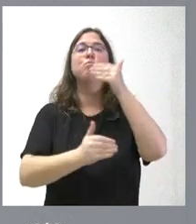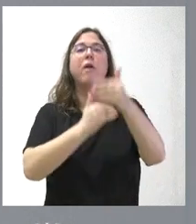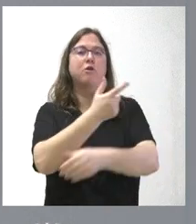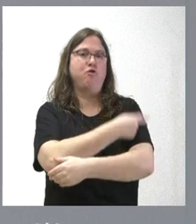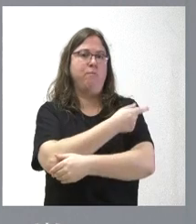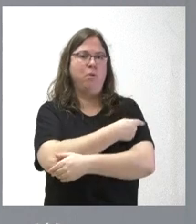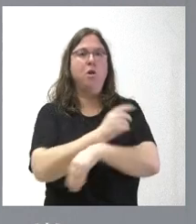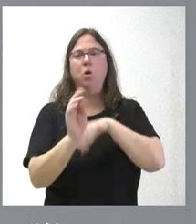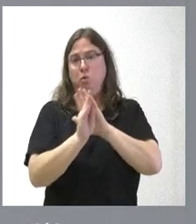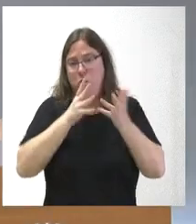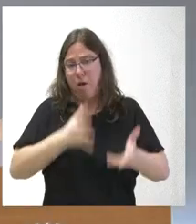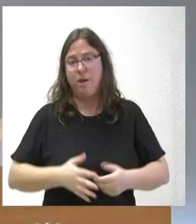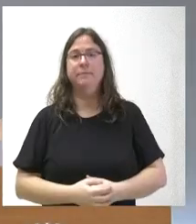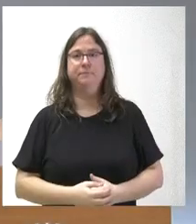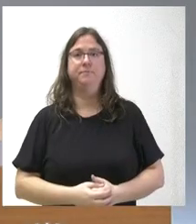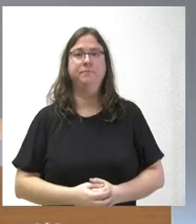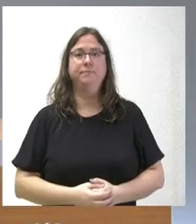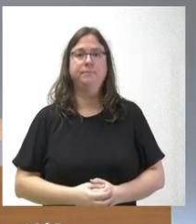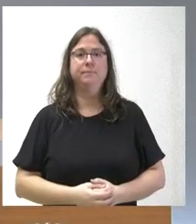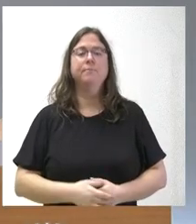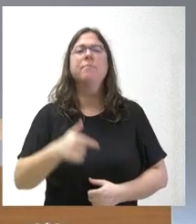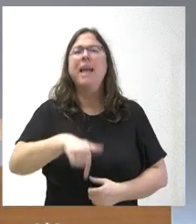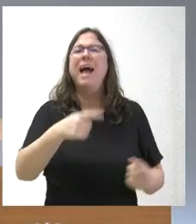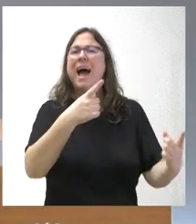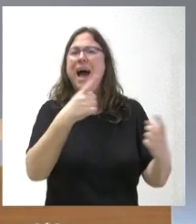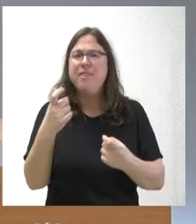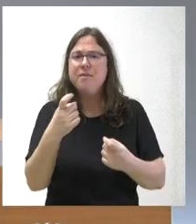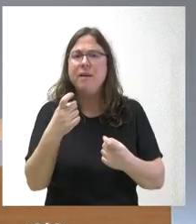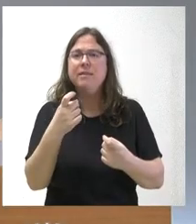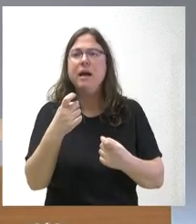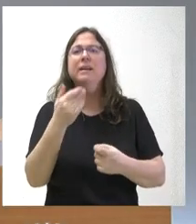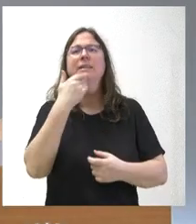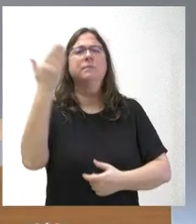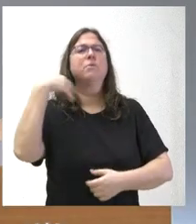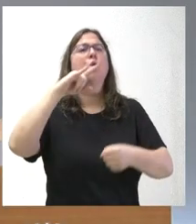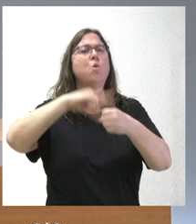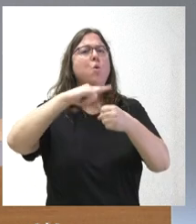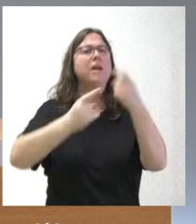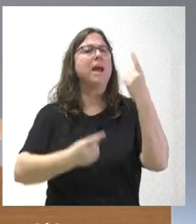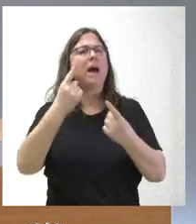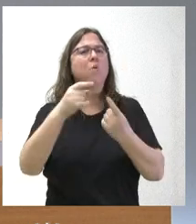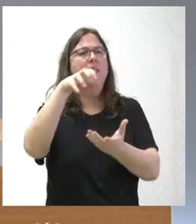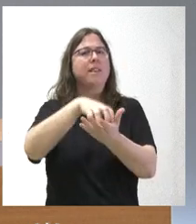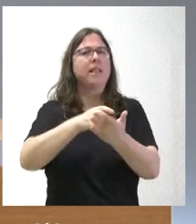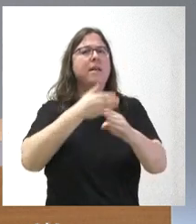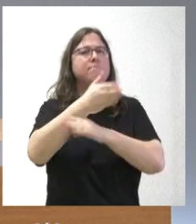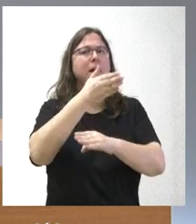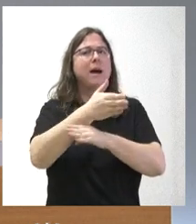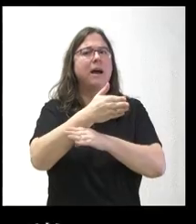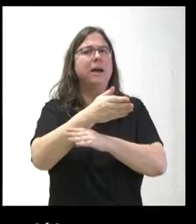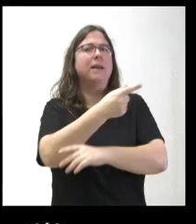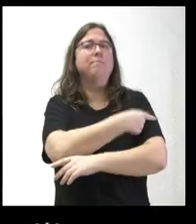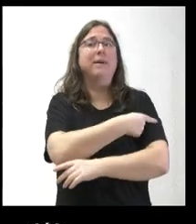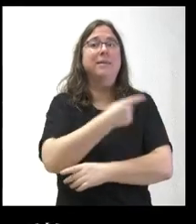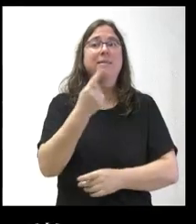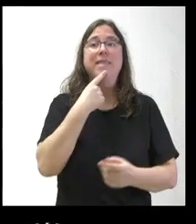y lo siguen siendo en el día de hoy. O sea, que no era necesaria la cita previa, sí que es cierto que el lunes había en algunos consultorios donde la gente iba a pedir la vacuna y le